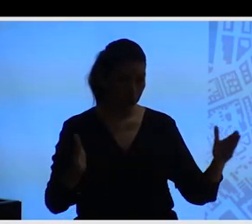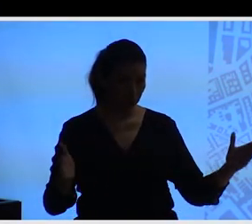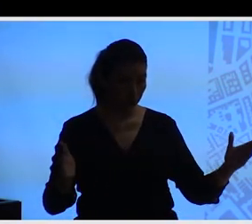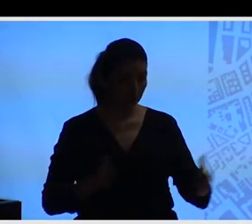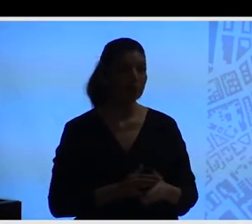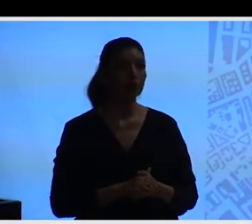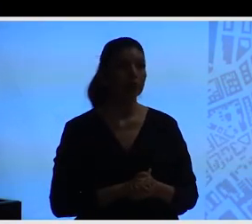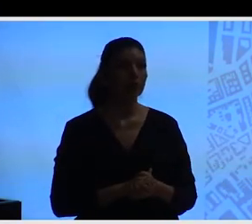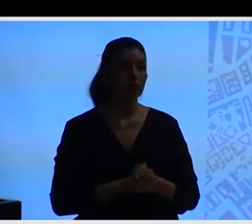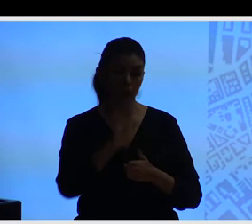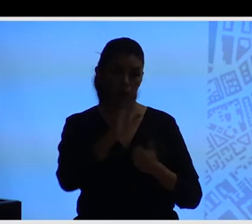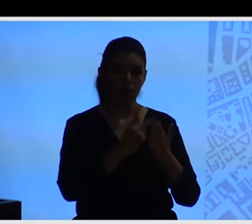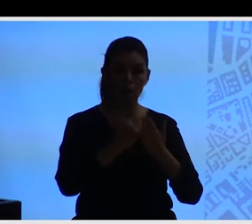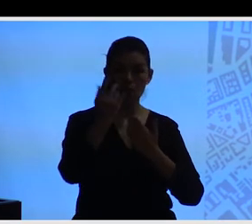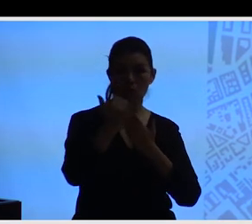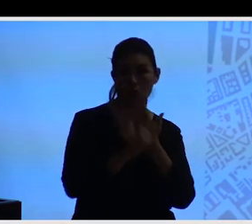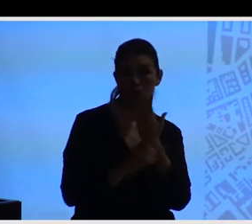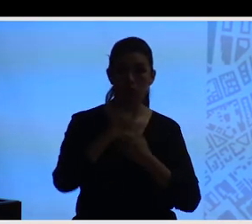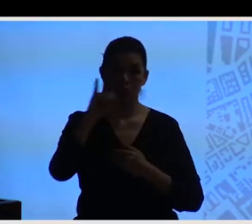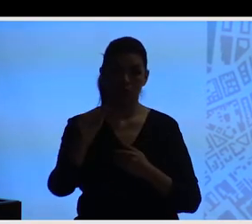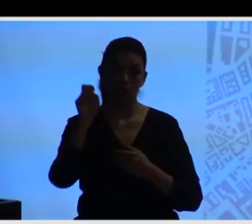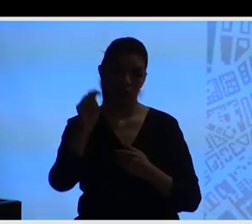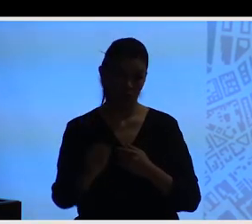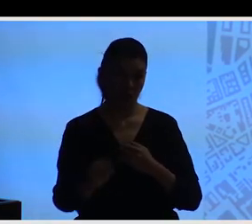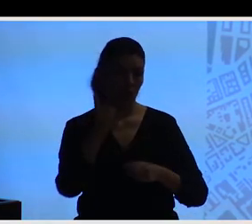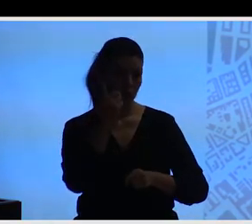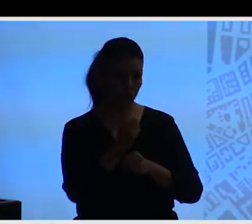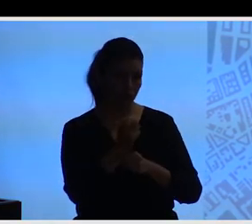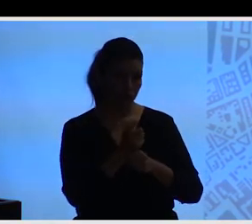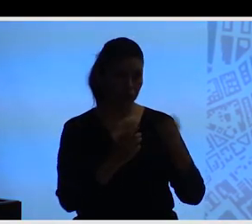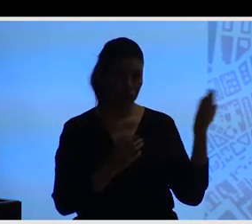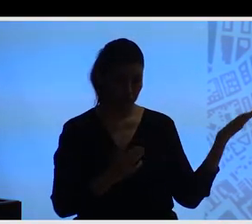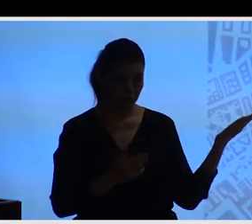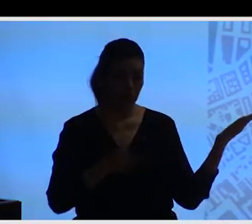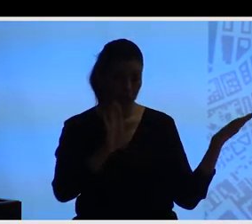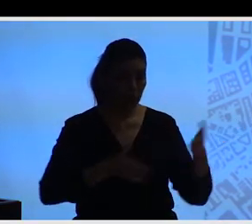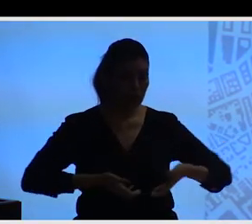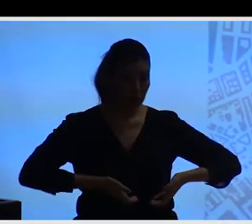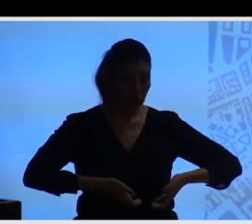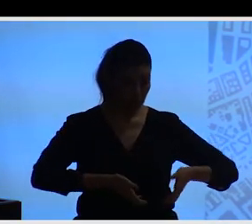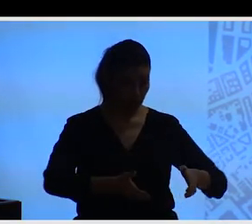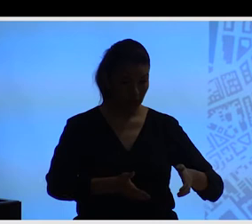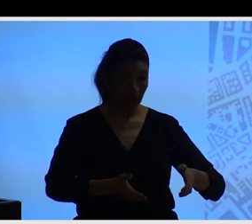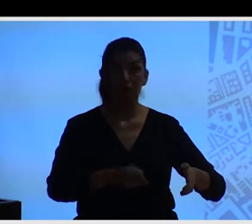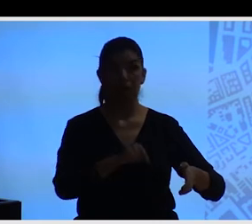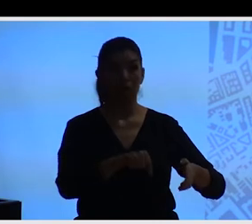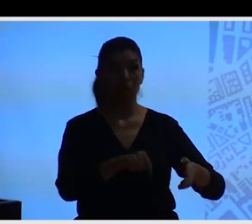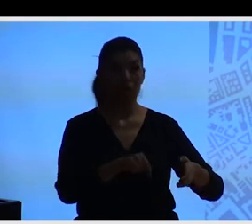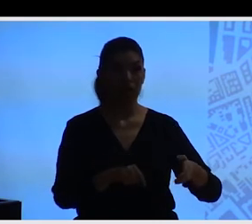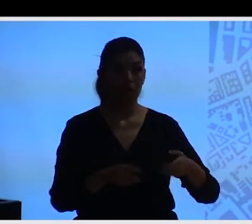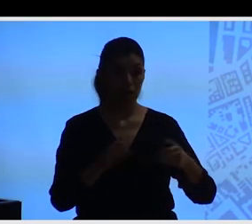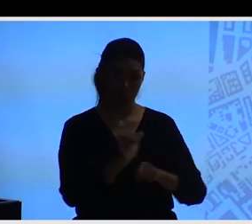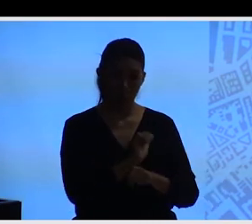IAN. Primero en el Stroget, cerrar la calle a los coches algunos días a la semana,